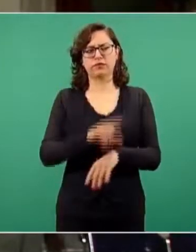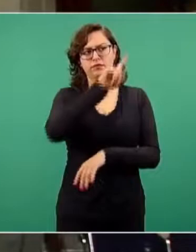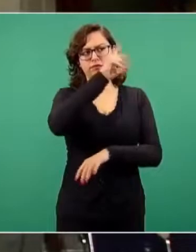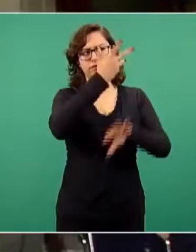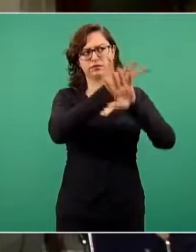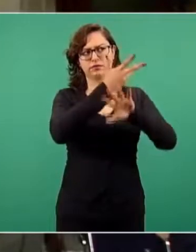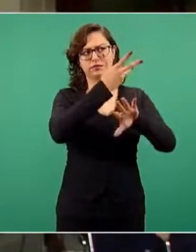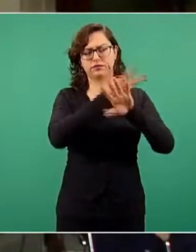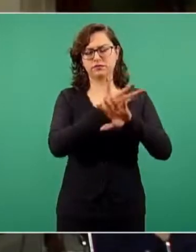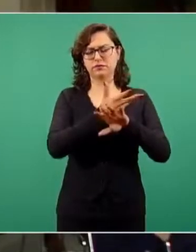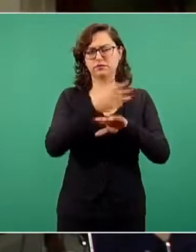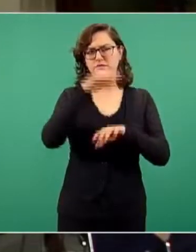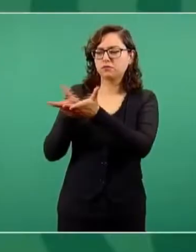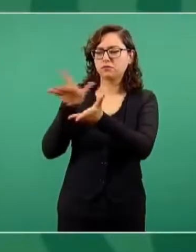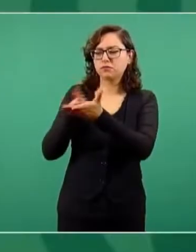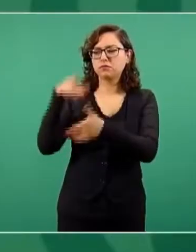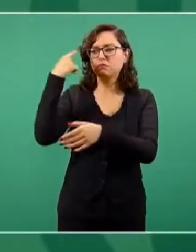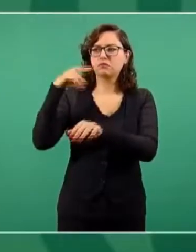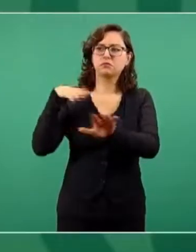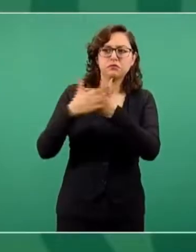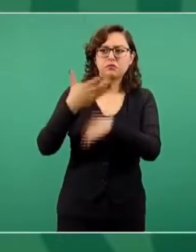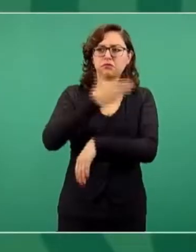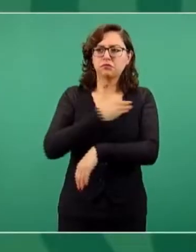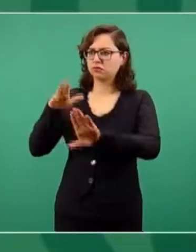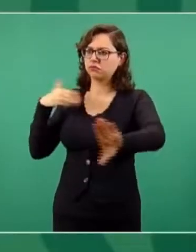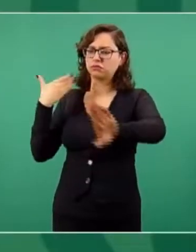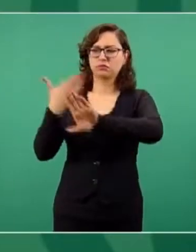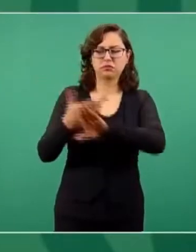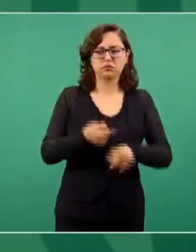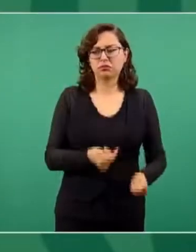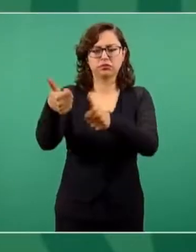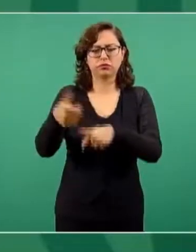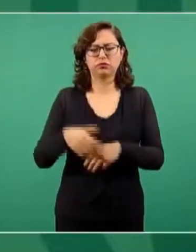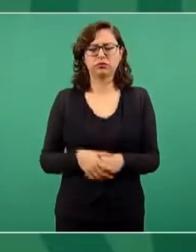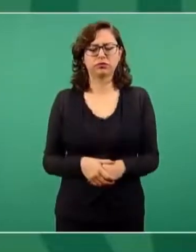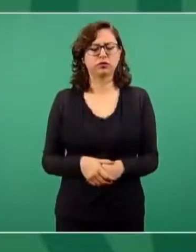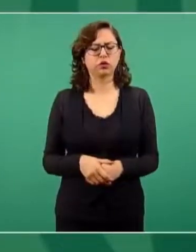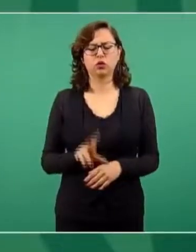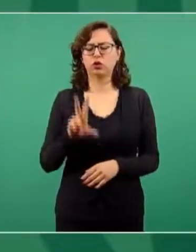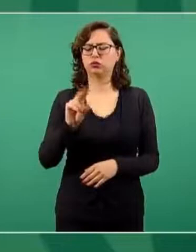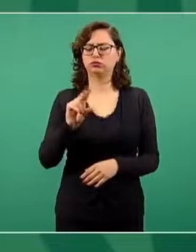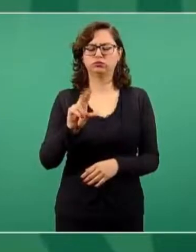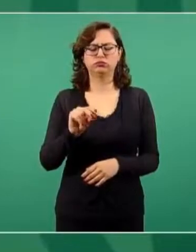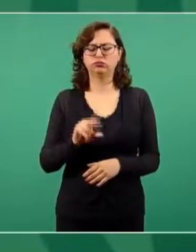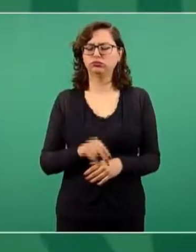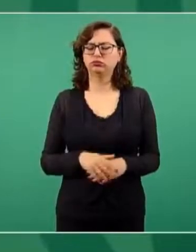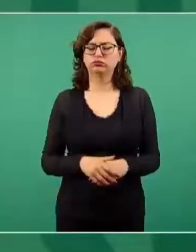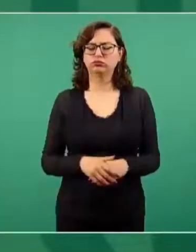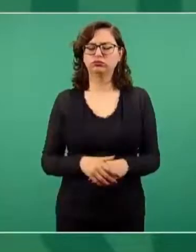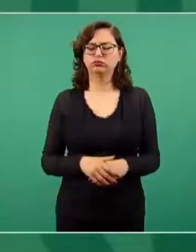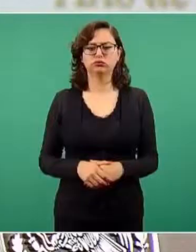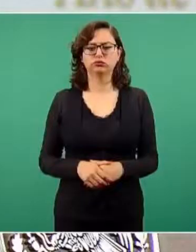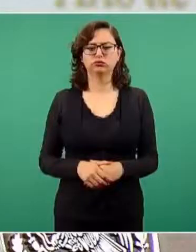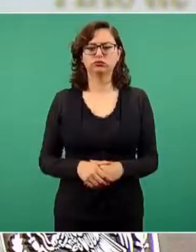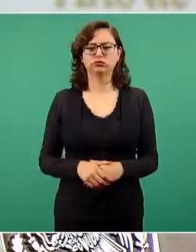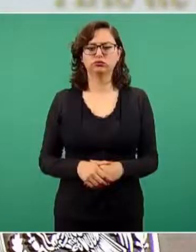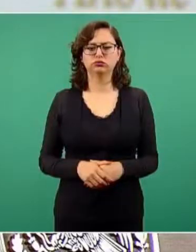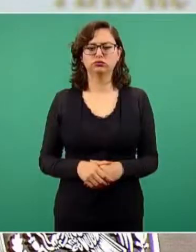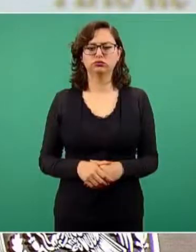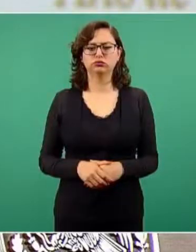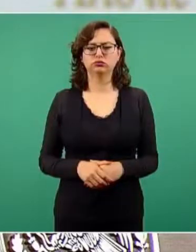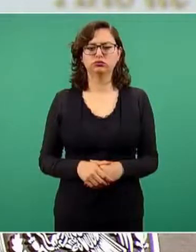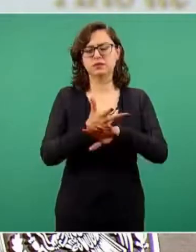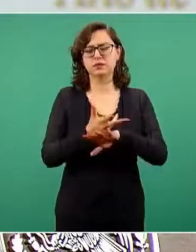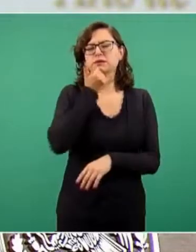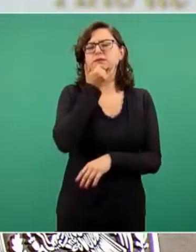Estado contra usted? No, es una práctica equivocada del gobierno de Estados Unidos el